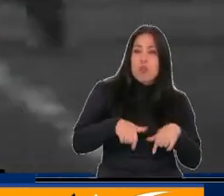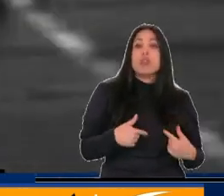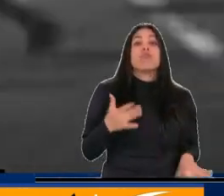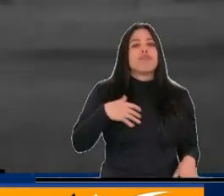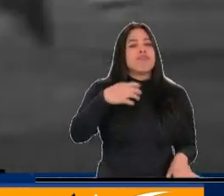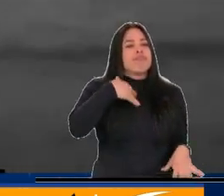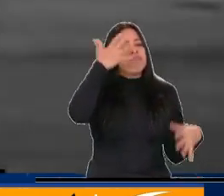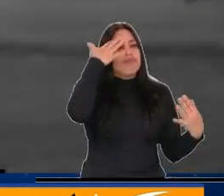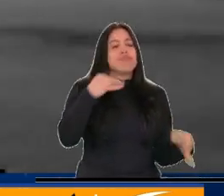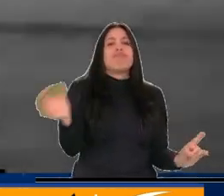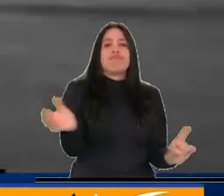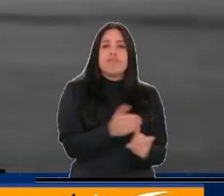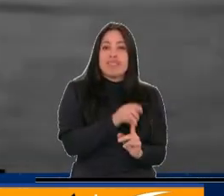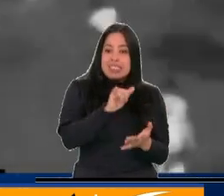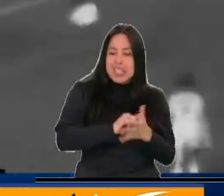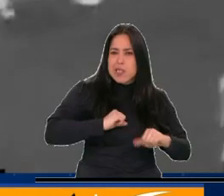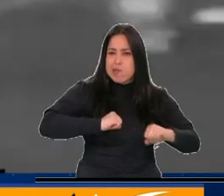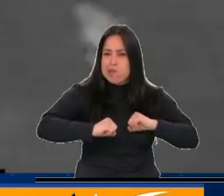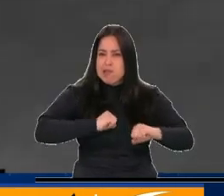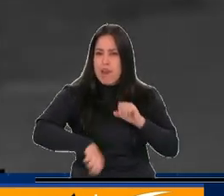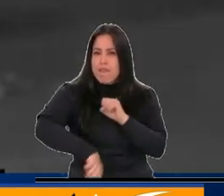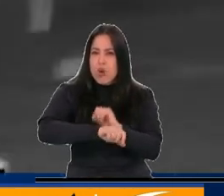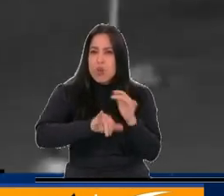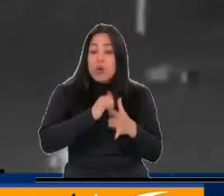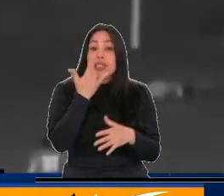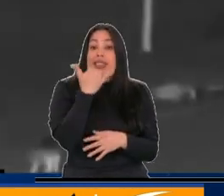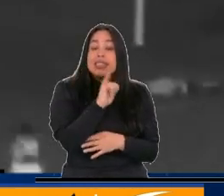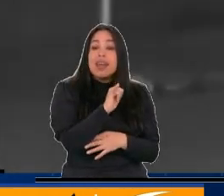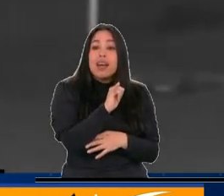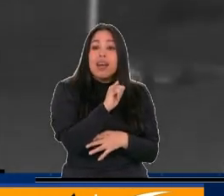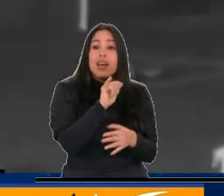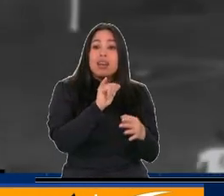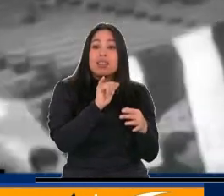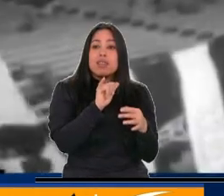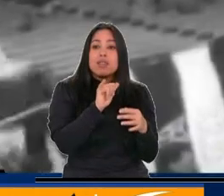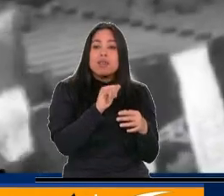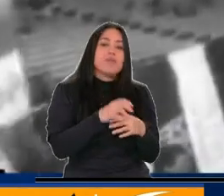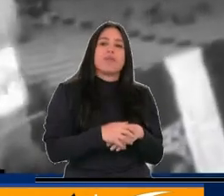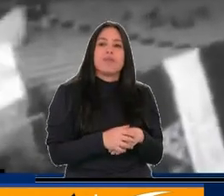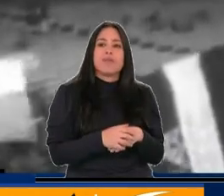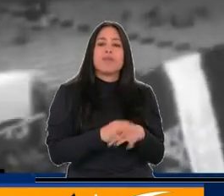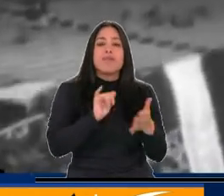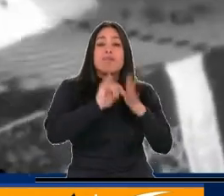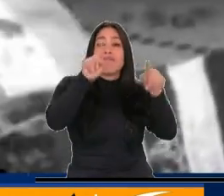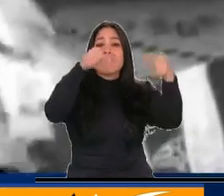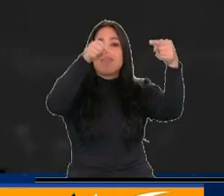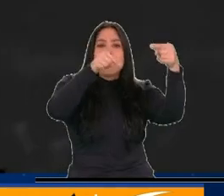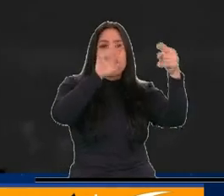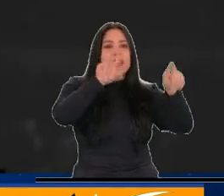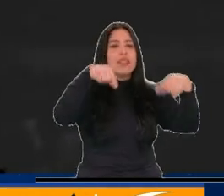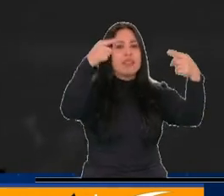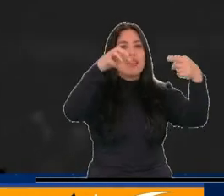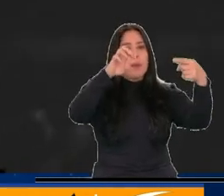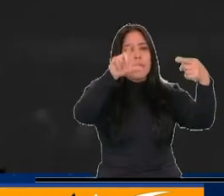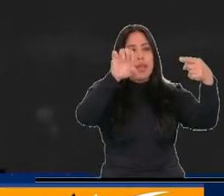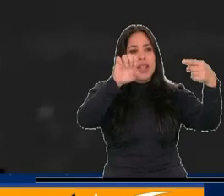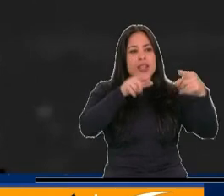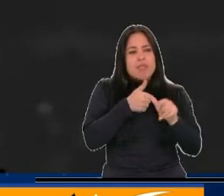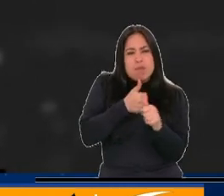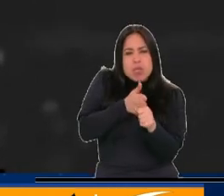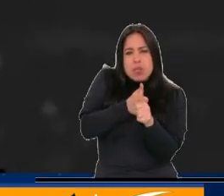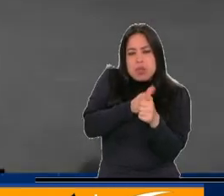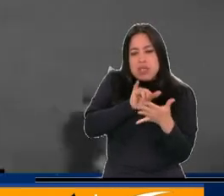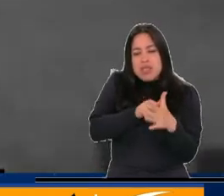logré, lo logré, por eso cuando me tocó marcar a Pelé, utilicé